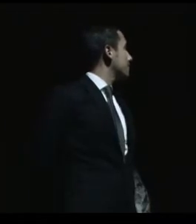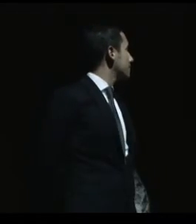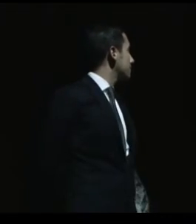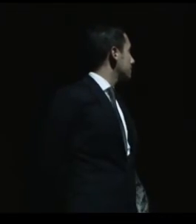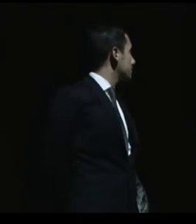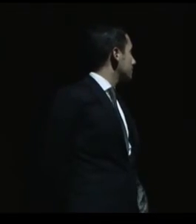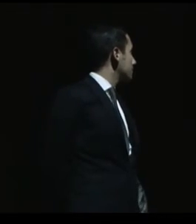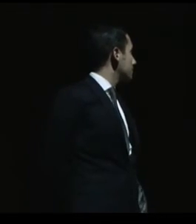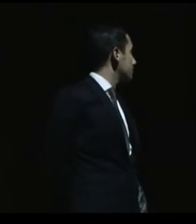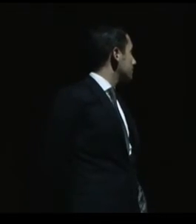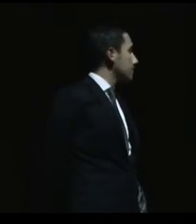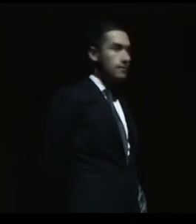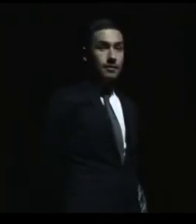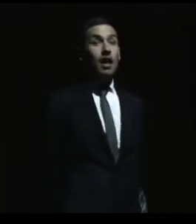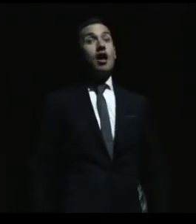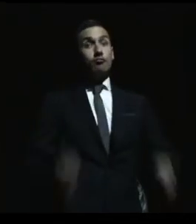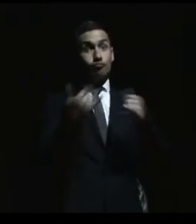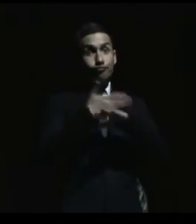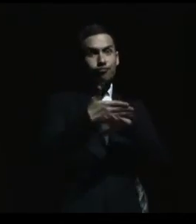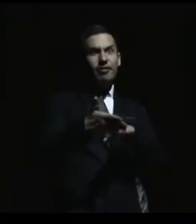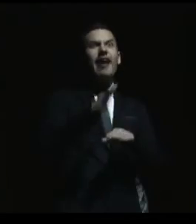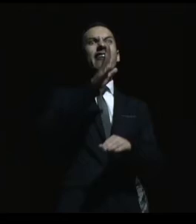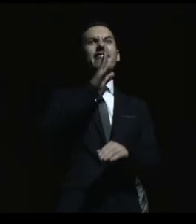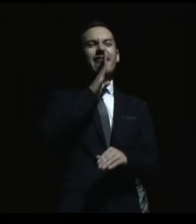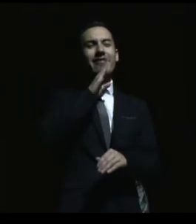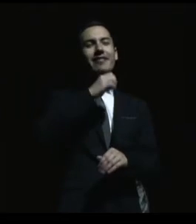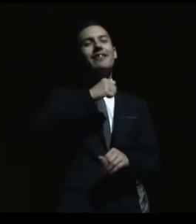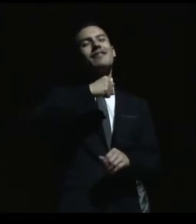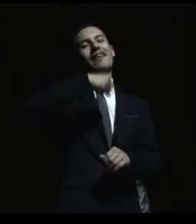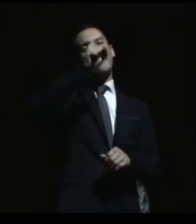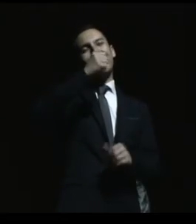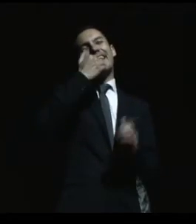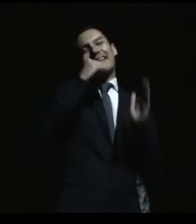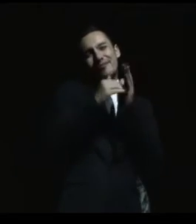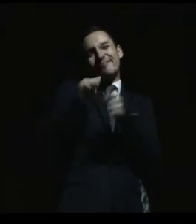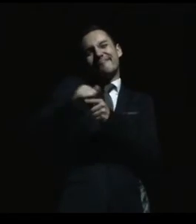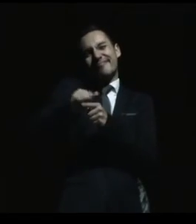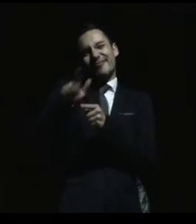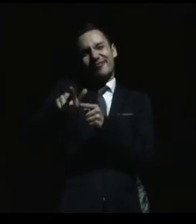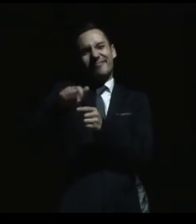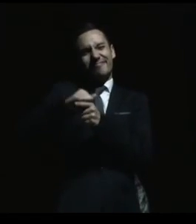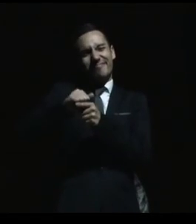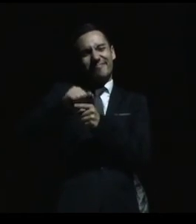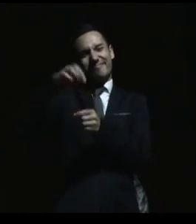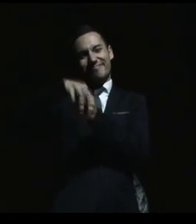En instantes, sabremos quién sería el presidente según los internos del Borda.